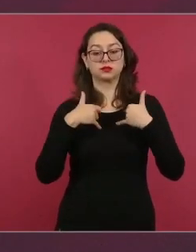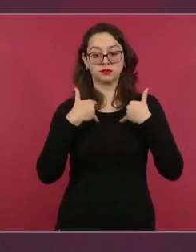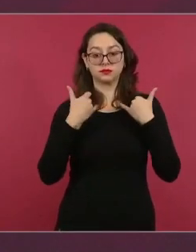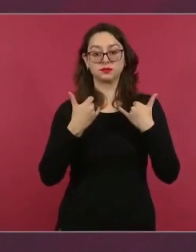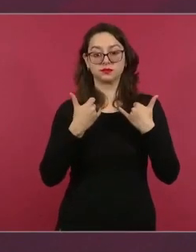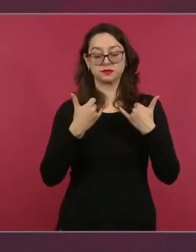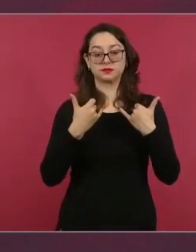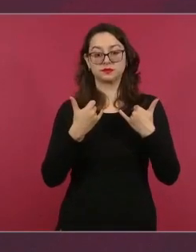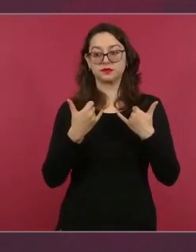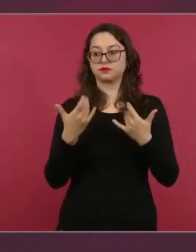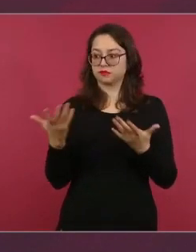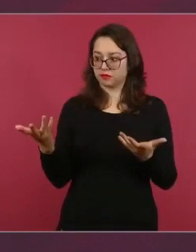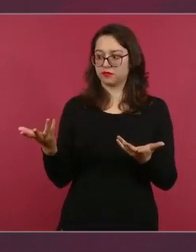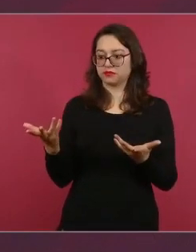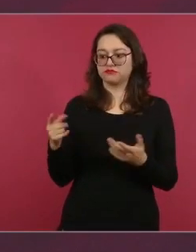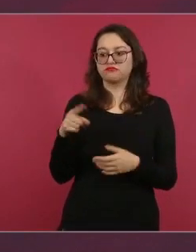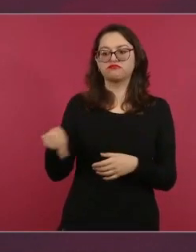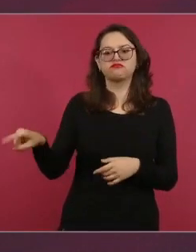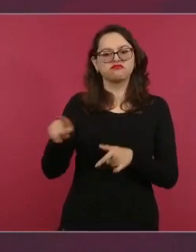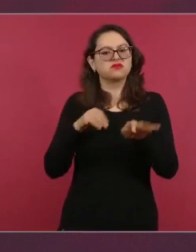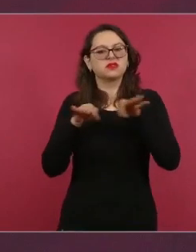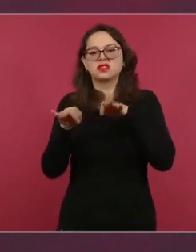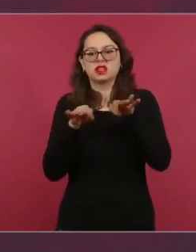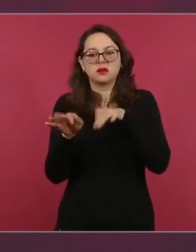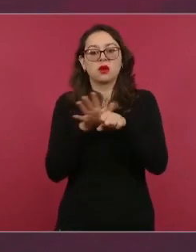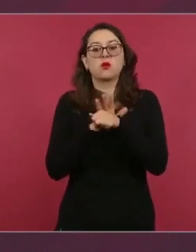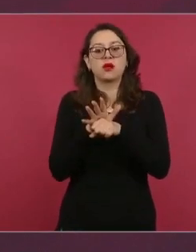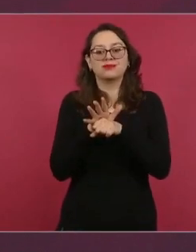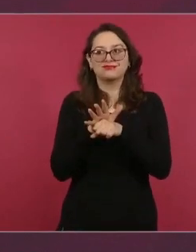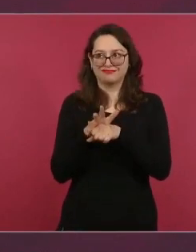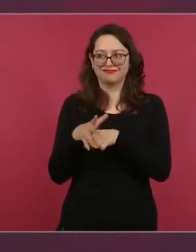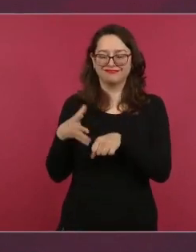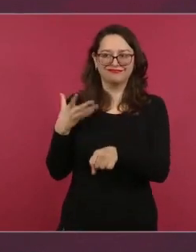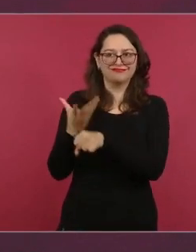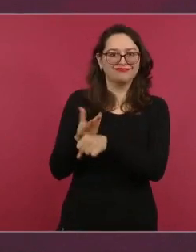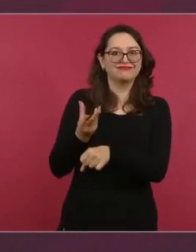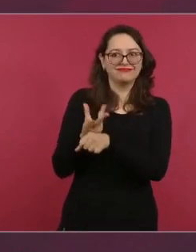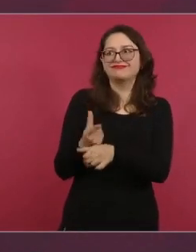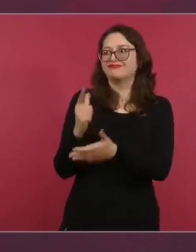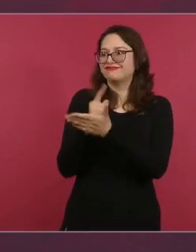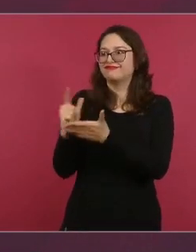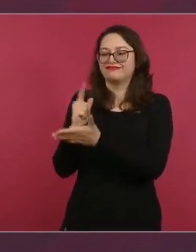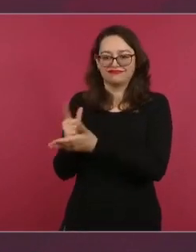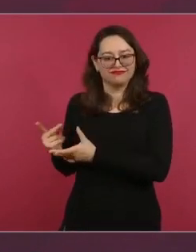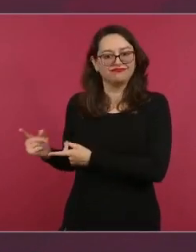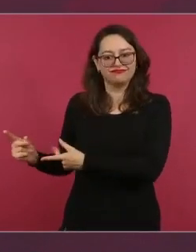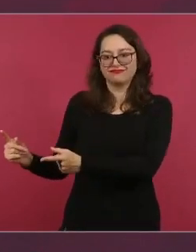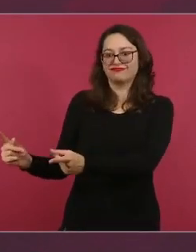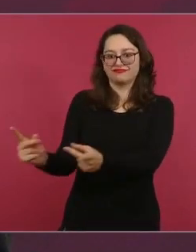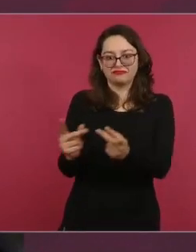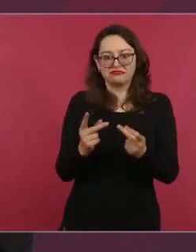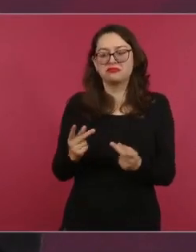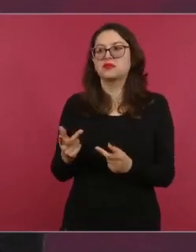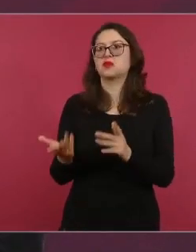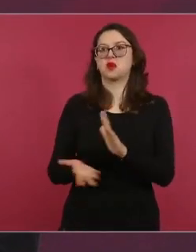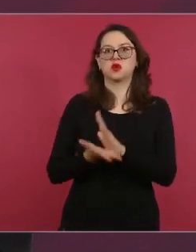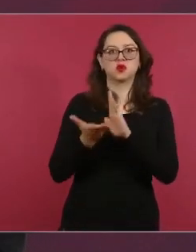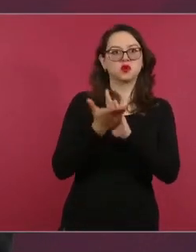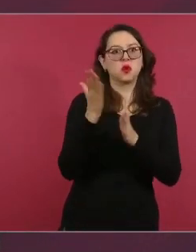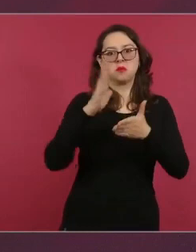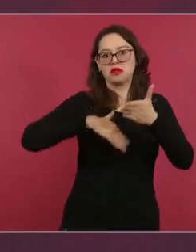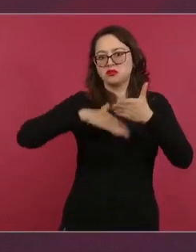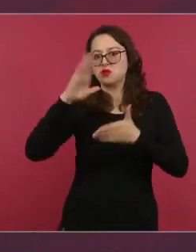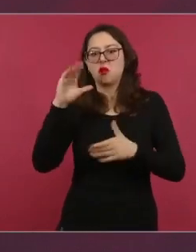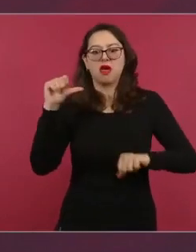para realizar labores de limpieza, construcción, pintura y